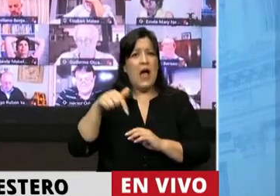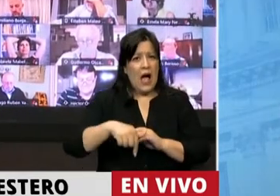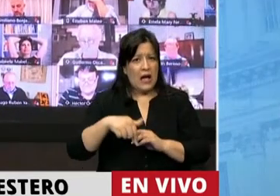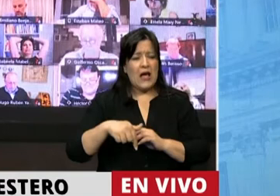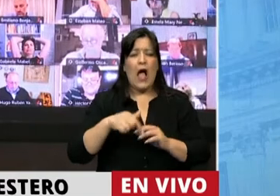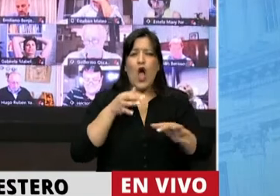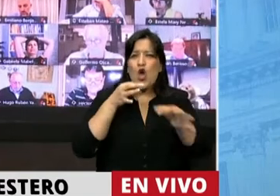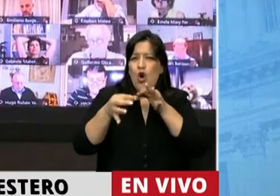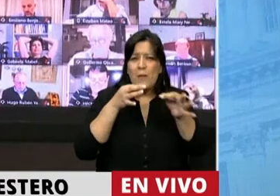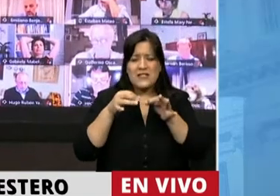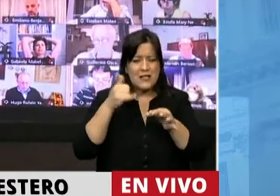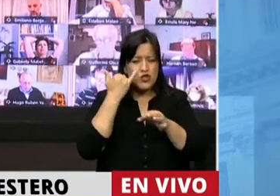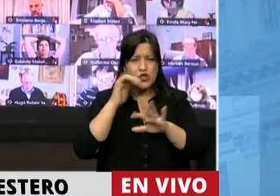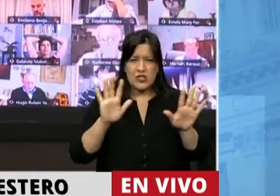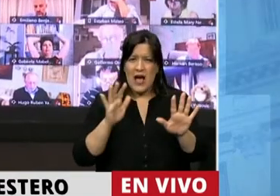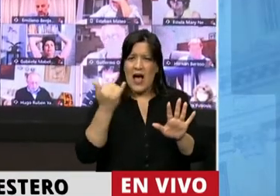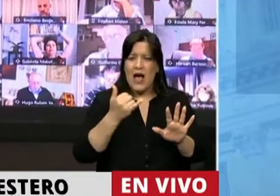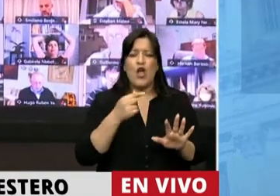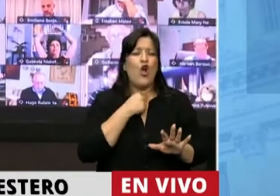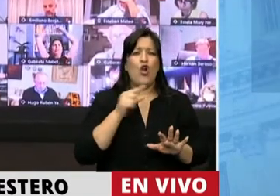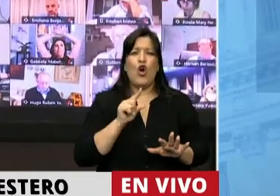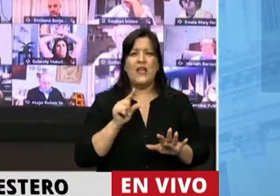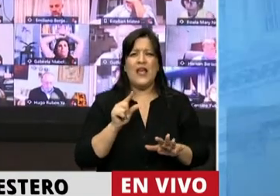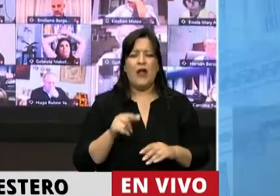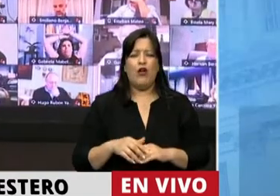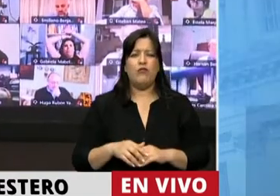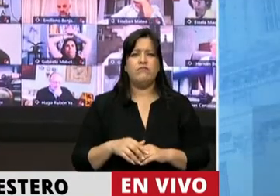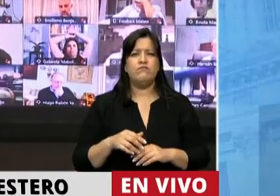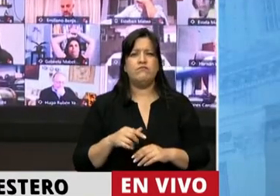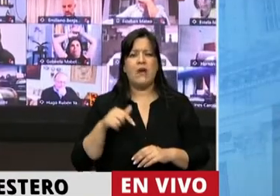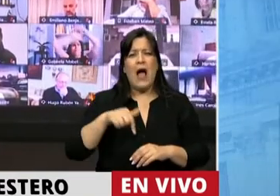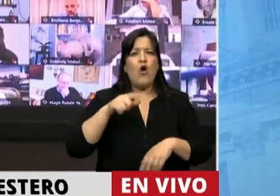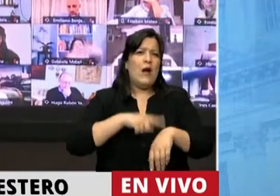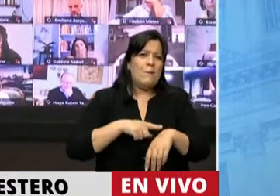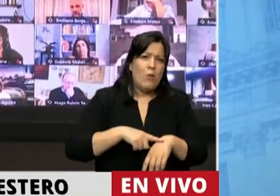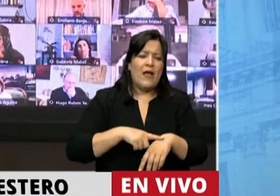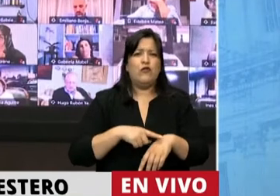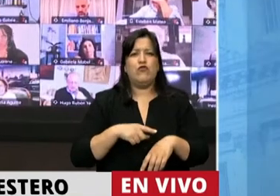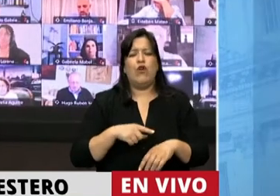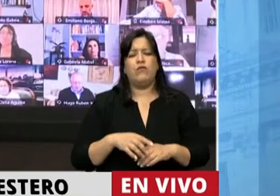en las conversaciones que se hicieron. No quiero ponerme en este momento en